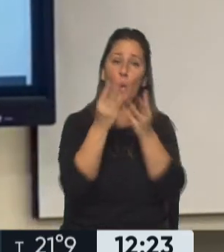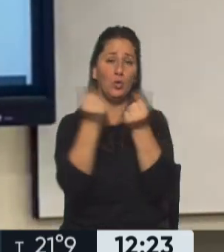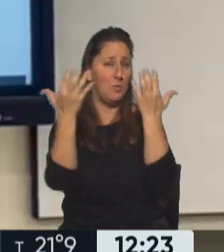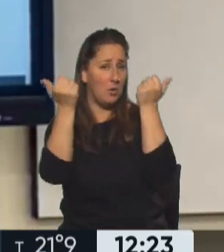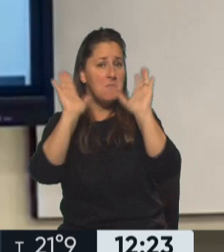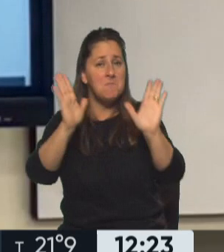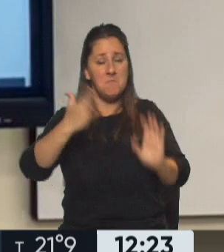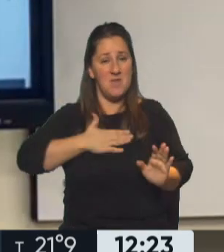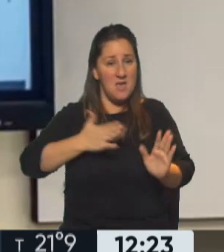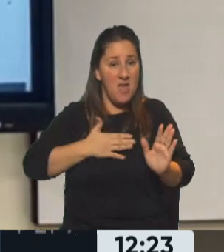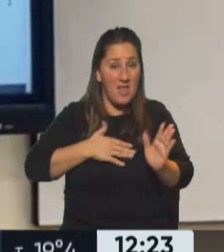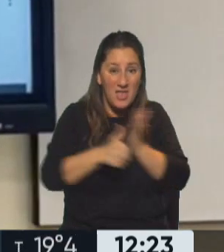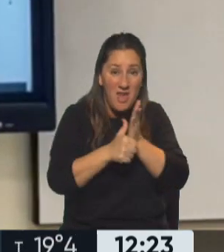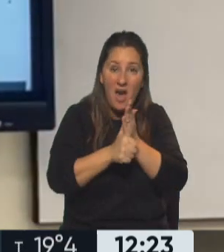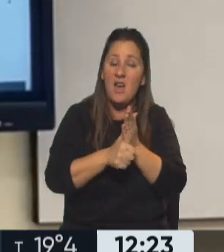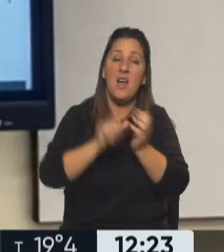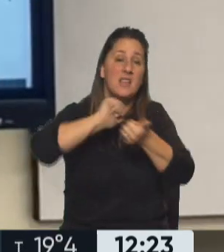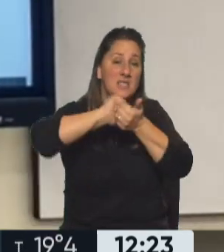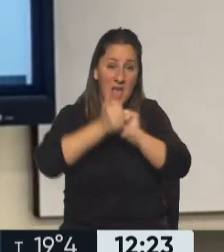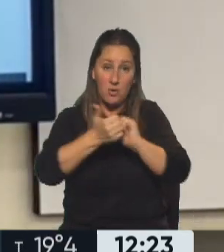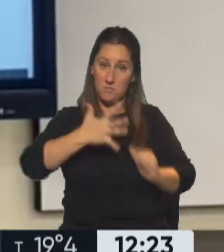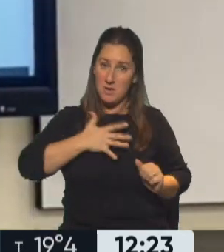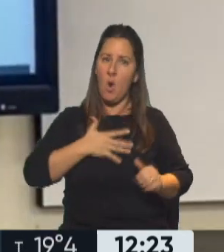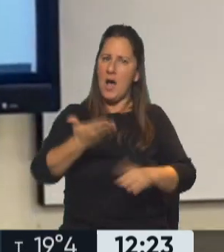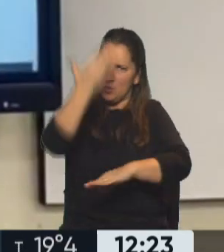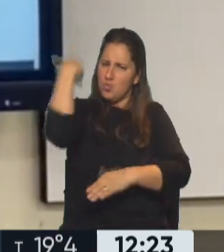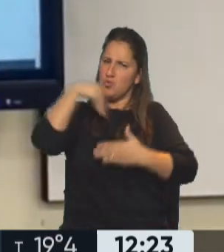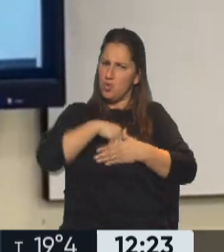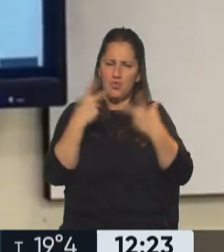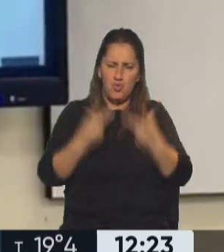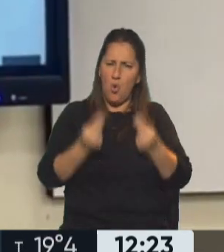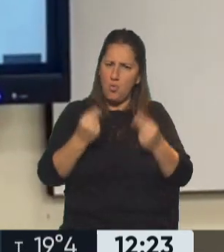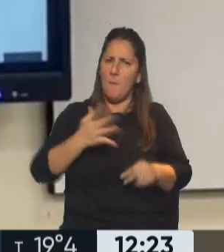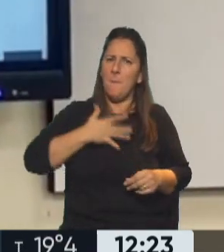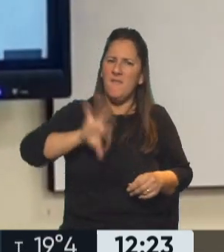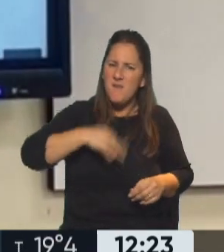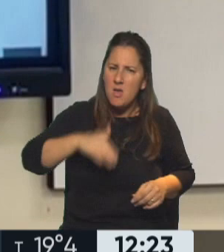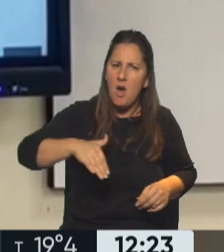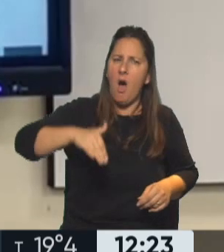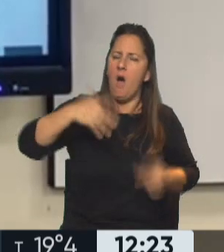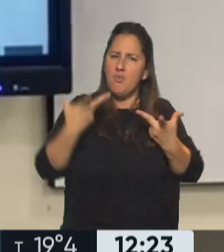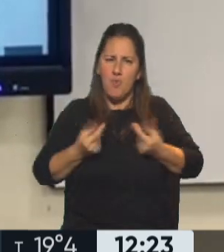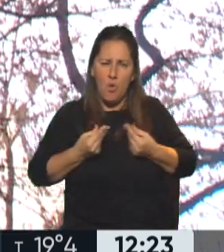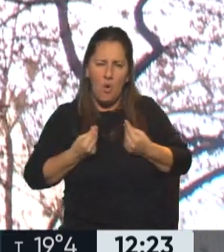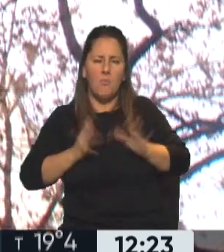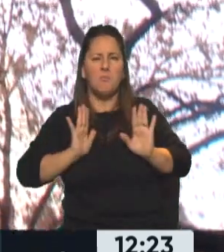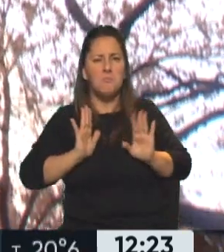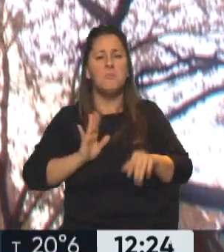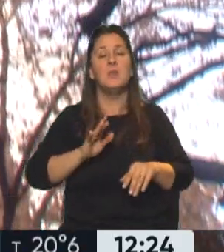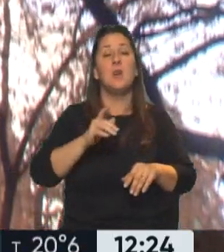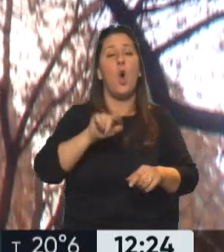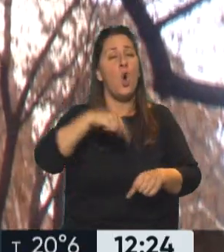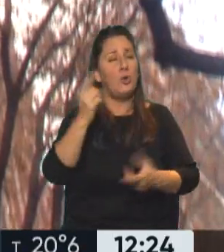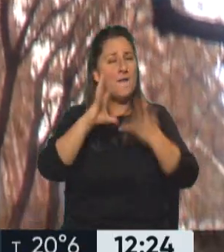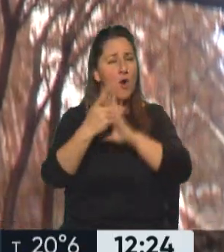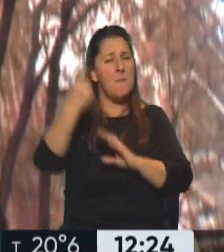sexogenérica también estuvo negada y anulada en la mayor parte de mi vida. Desde otro